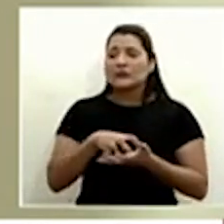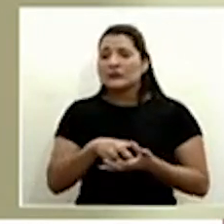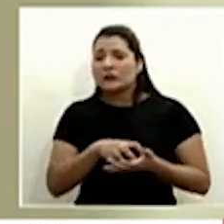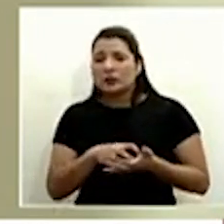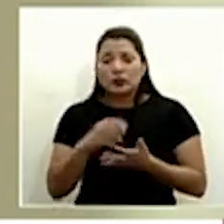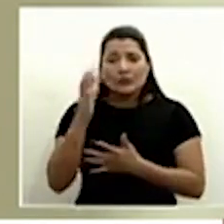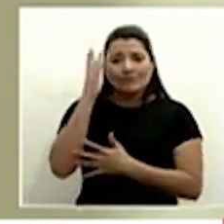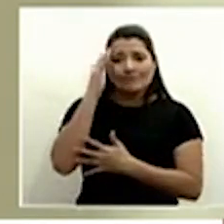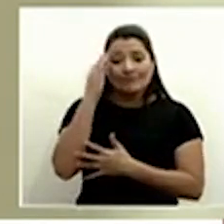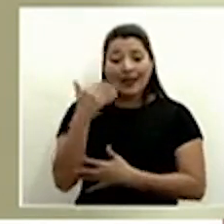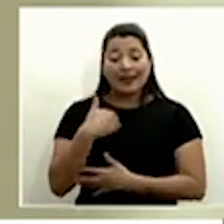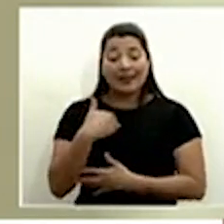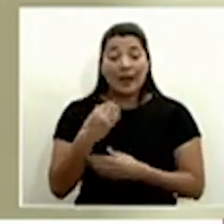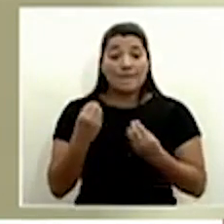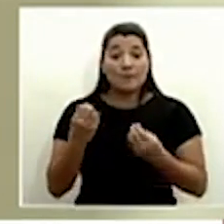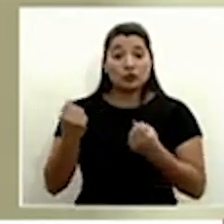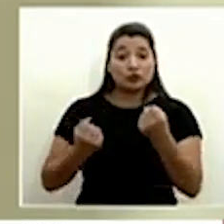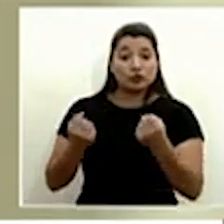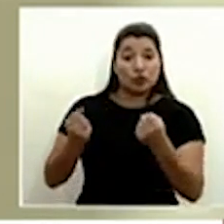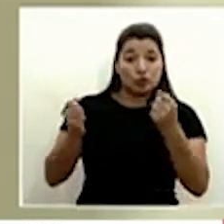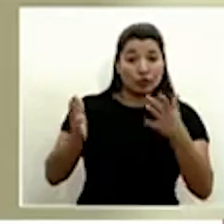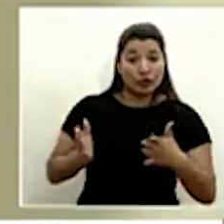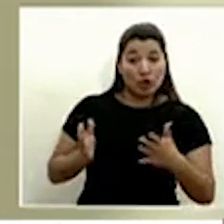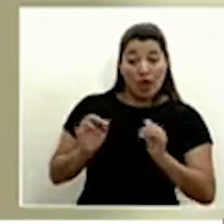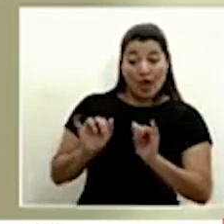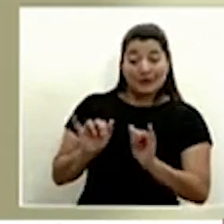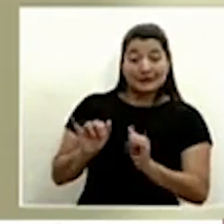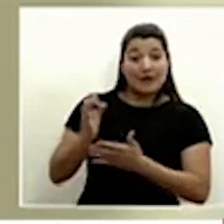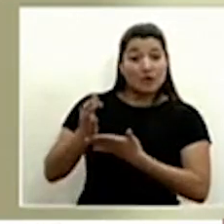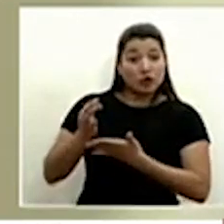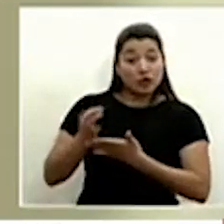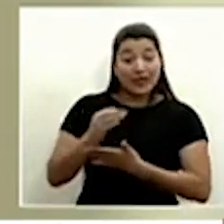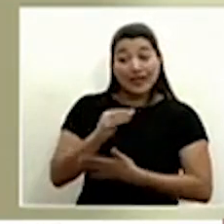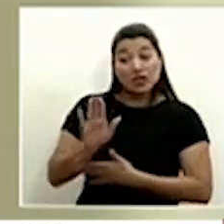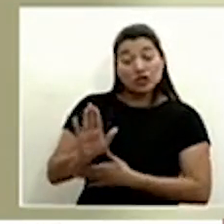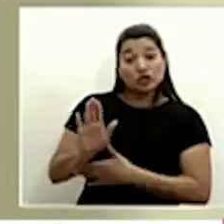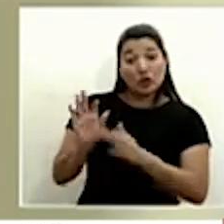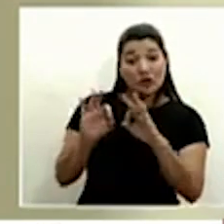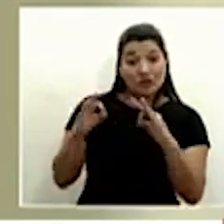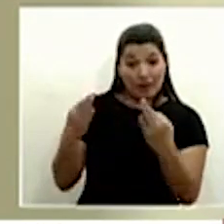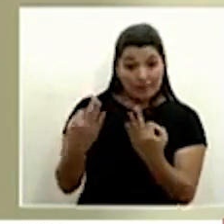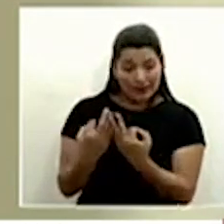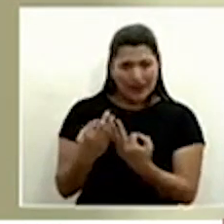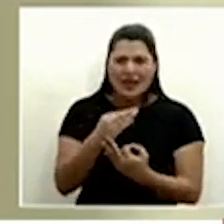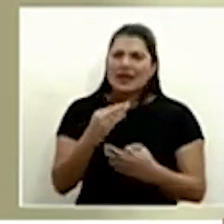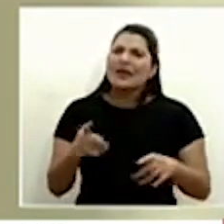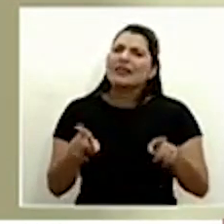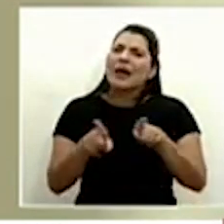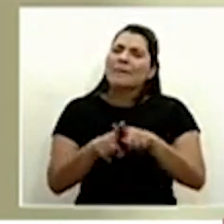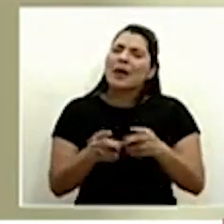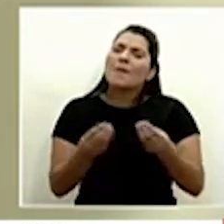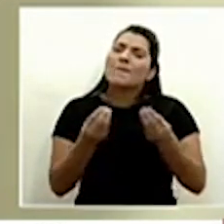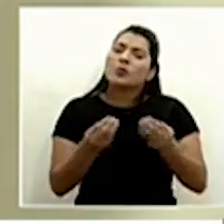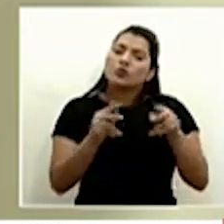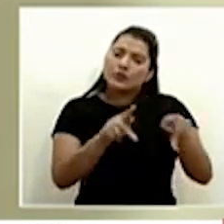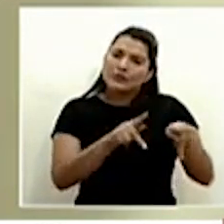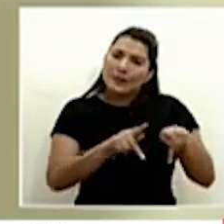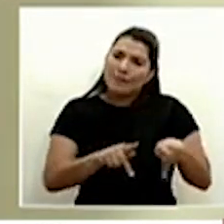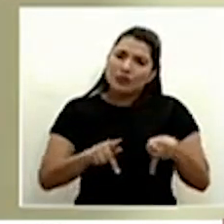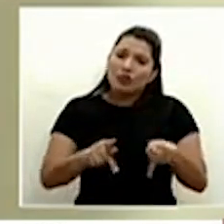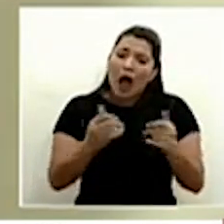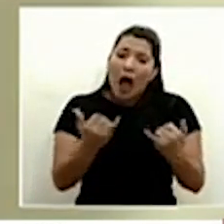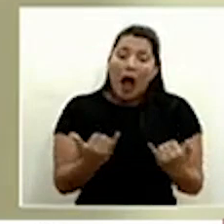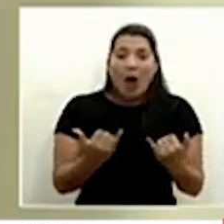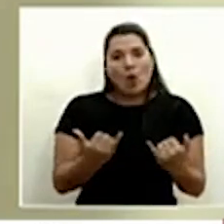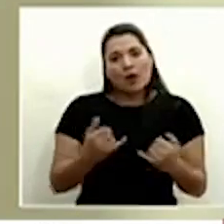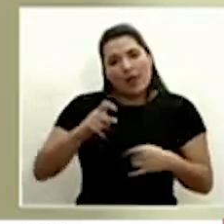muchos conductores que están en zonas fronterizas y sus familias, además de muchas personas que dependen